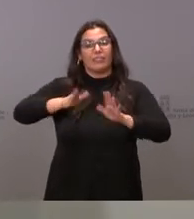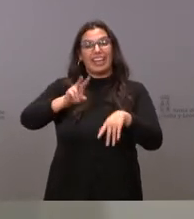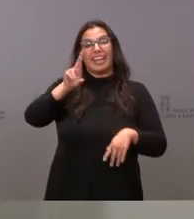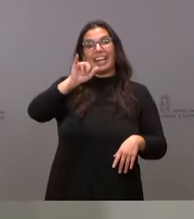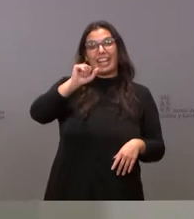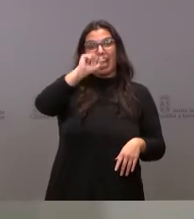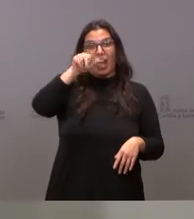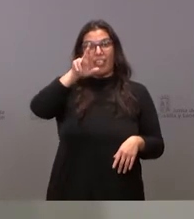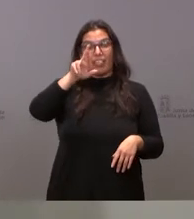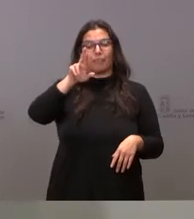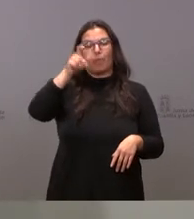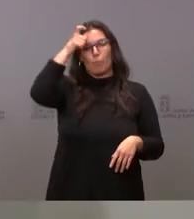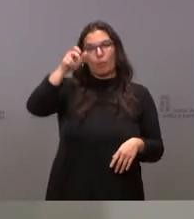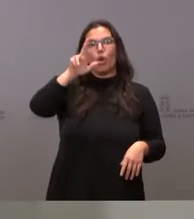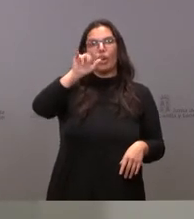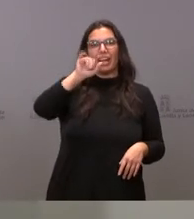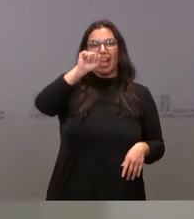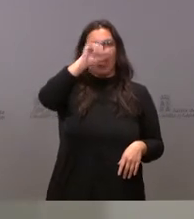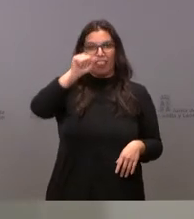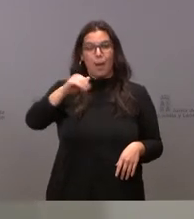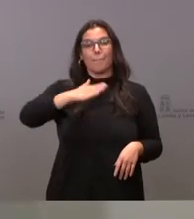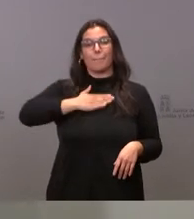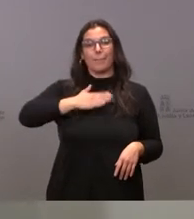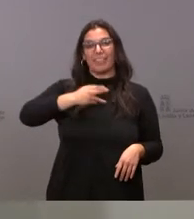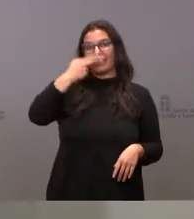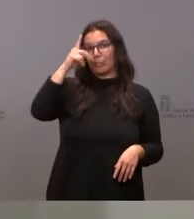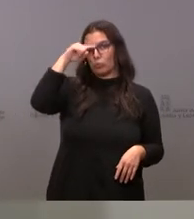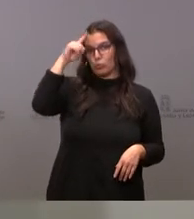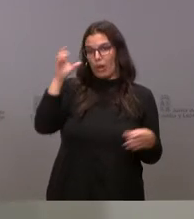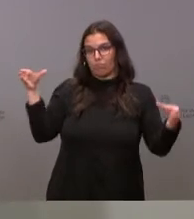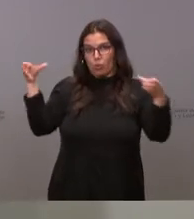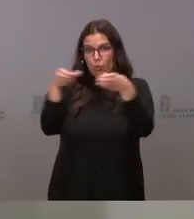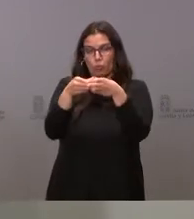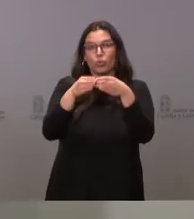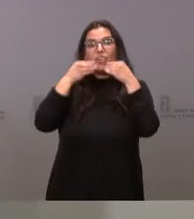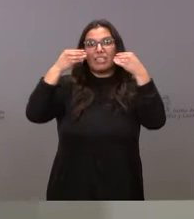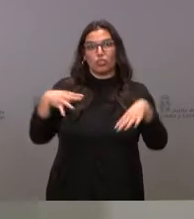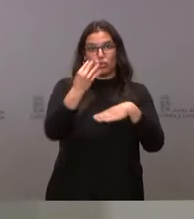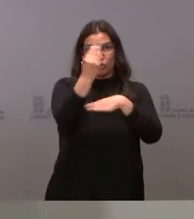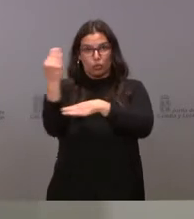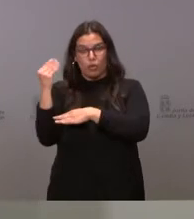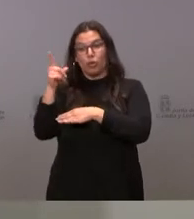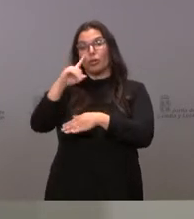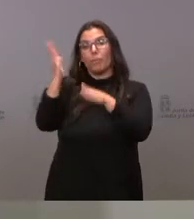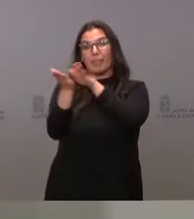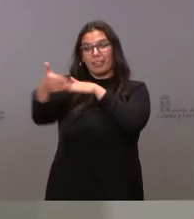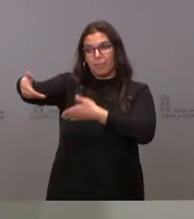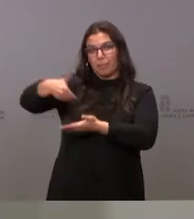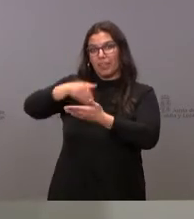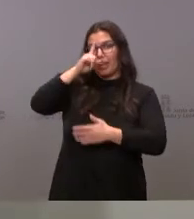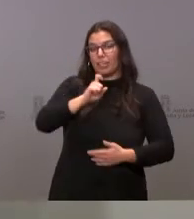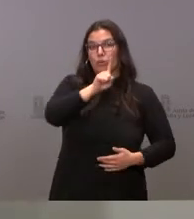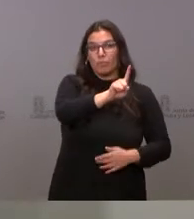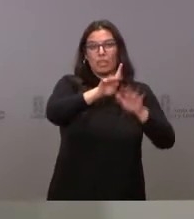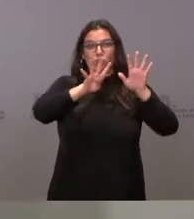con categoría de conjunto histórico. Se trata de la resolución de un expediente incubado en el año 1987,